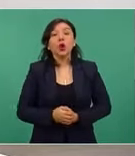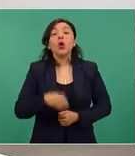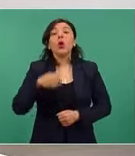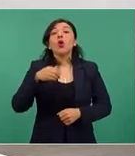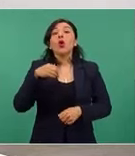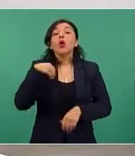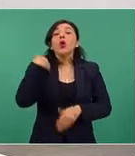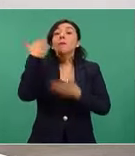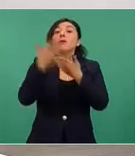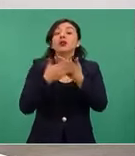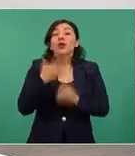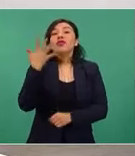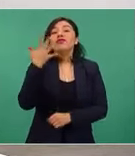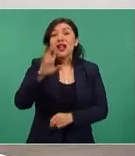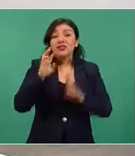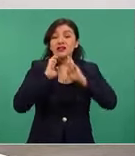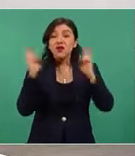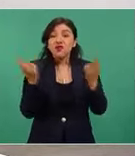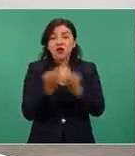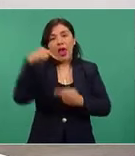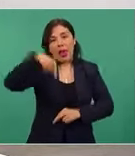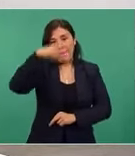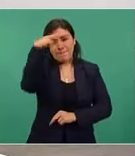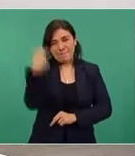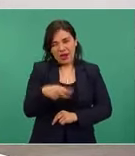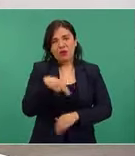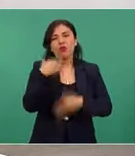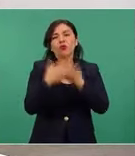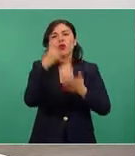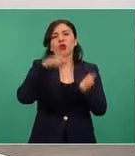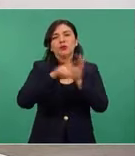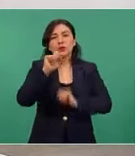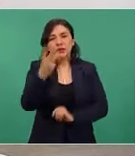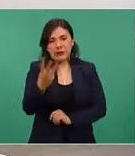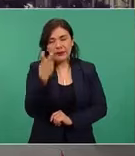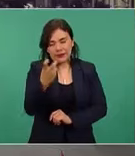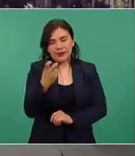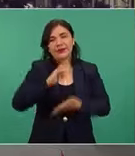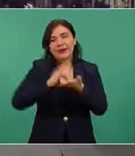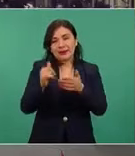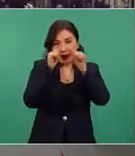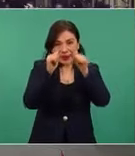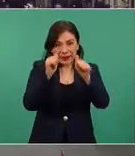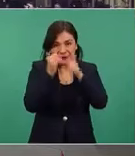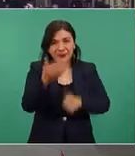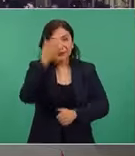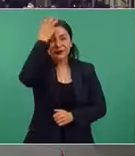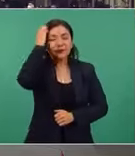en México la tendremos en 2023. Gracias por su atención. Señor presidente.